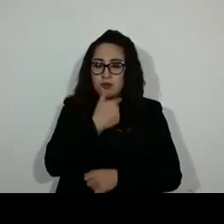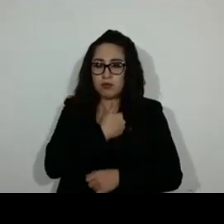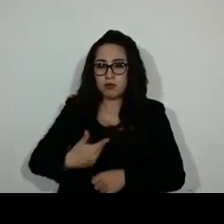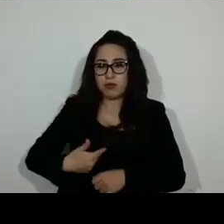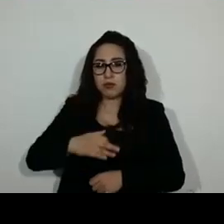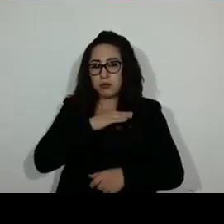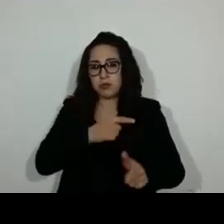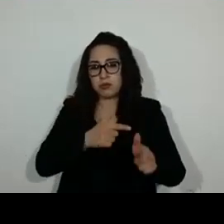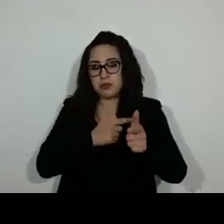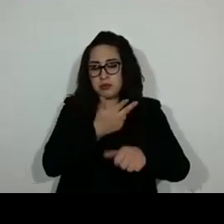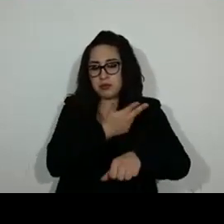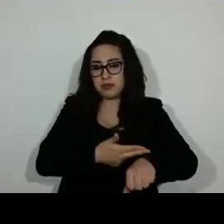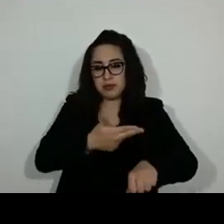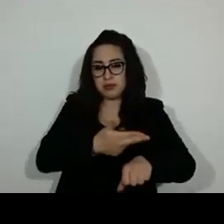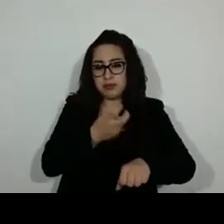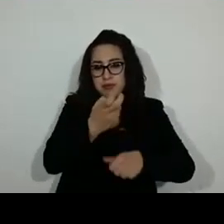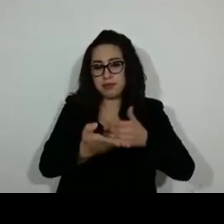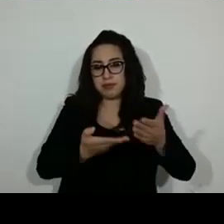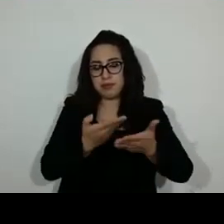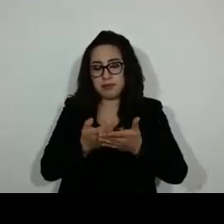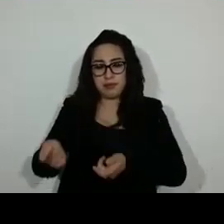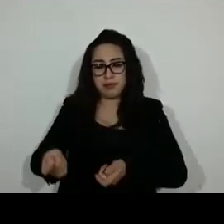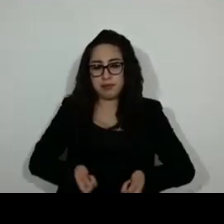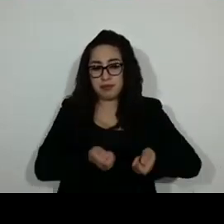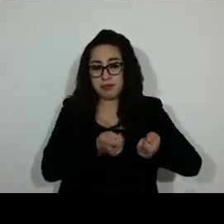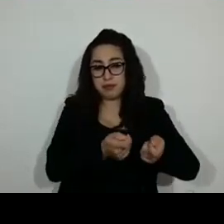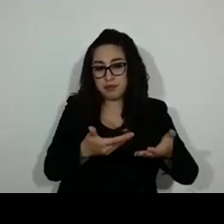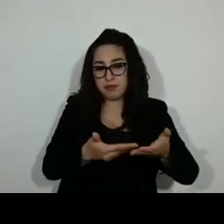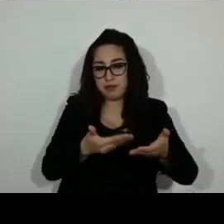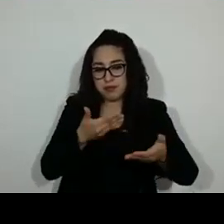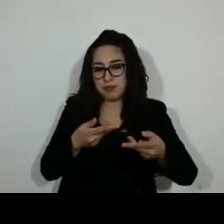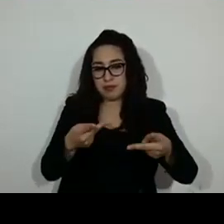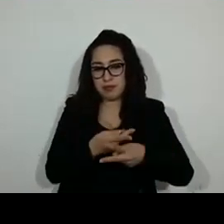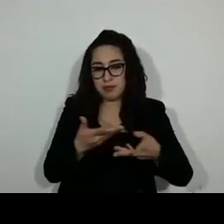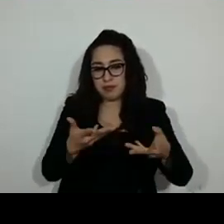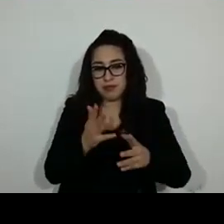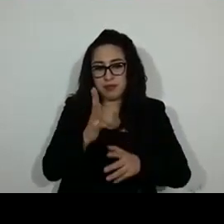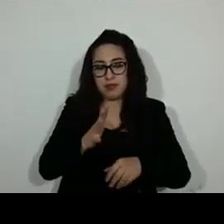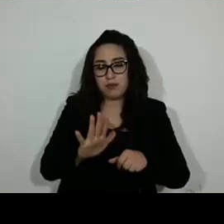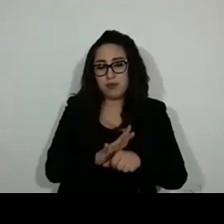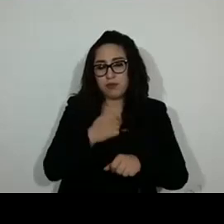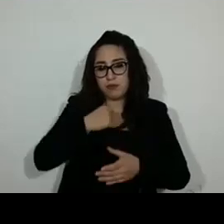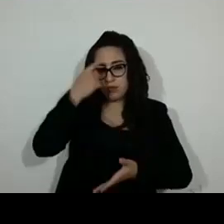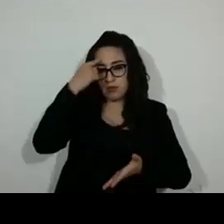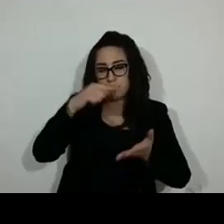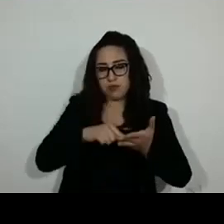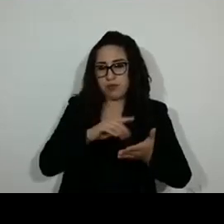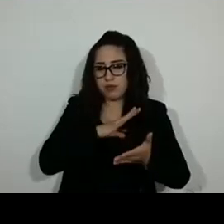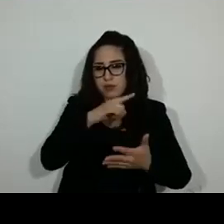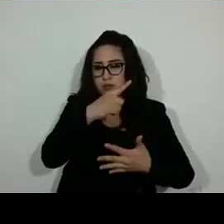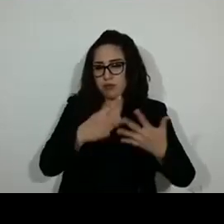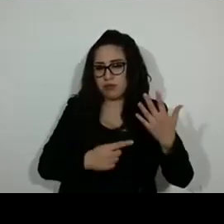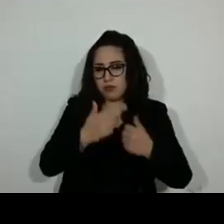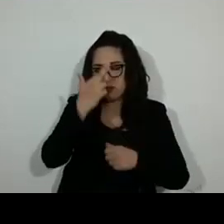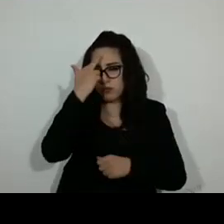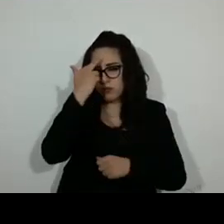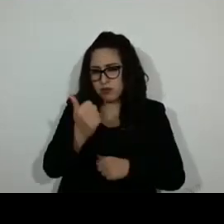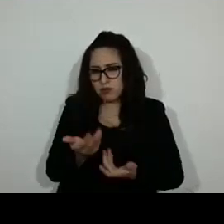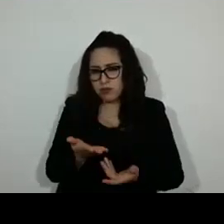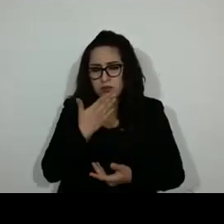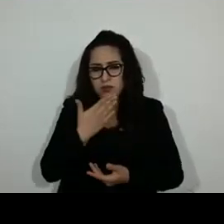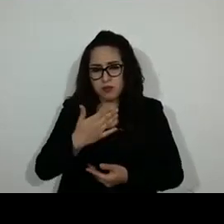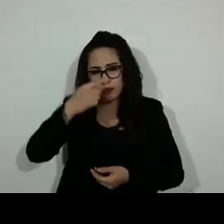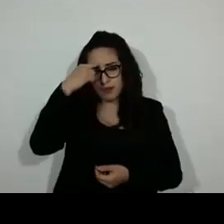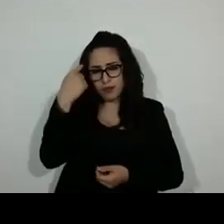legislativo correspondiente a esta comisión porque creemos que tenemos elementos para poder, insisto, seguir abonando en el